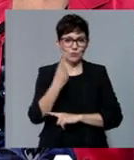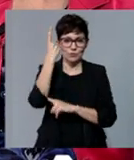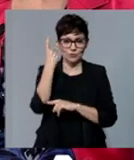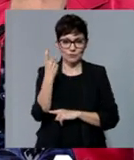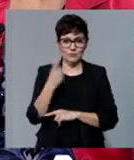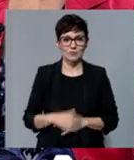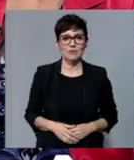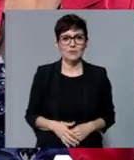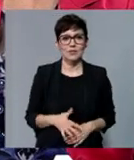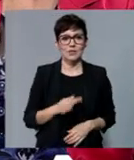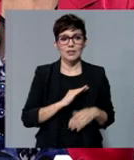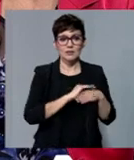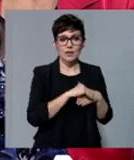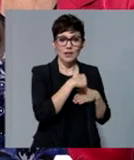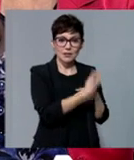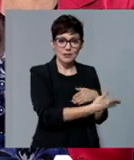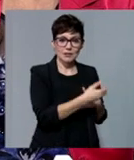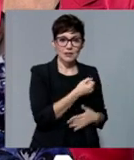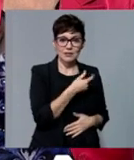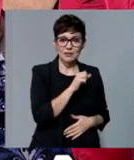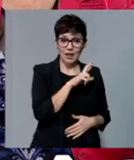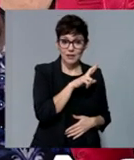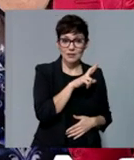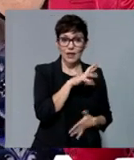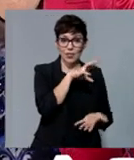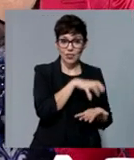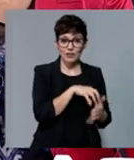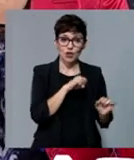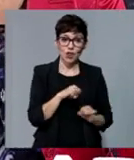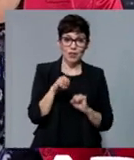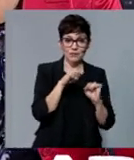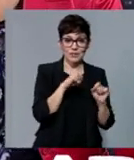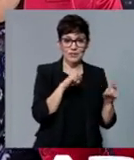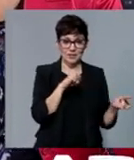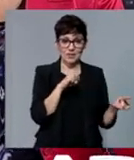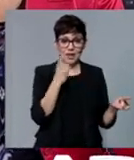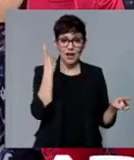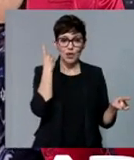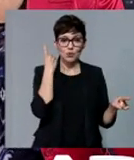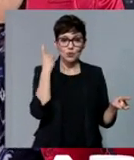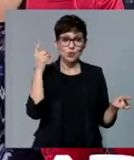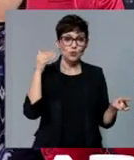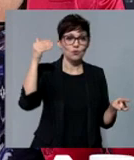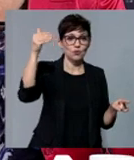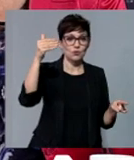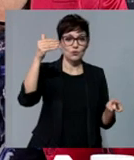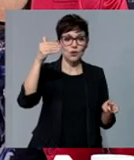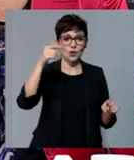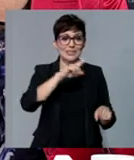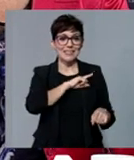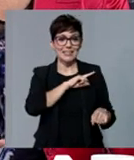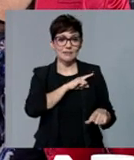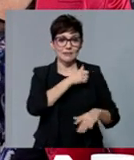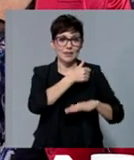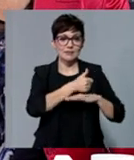está al lado el AGA, que es el centro de la defensa, y los estudiantes, los que van a ser los futuros tenientes del Ejército